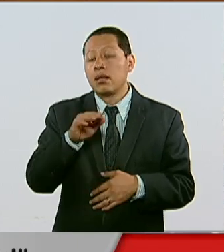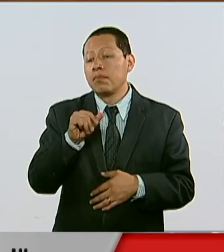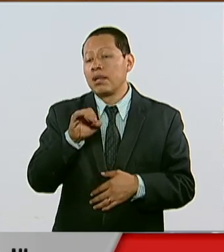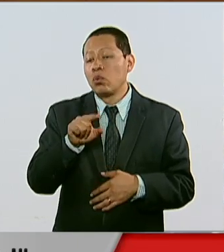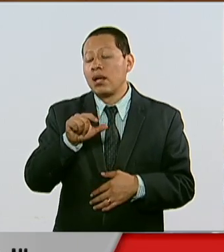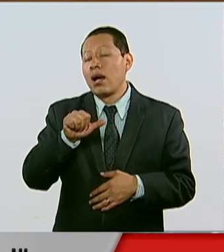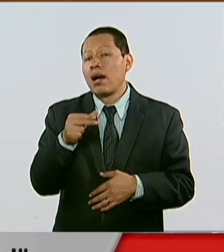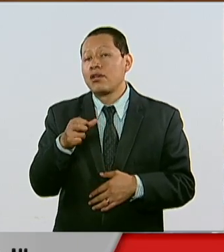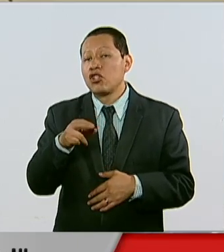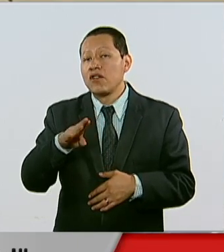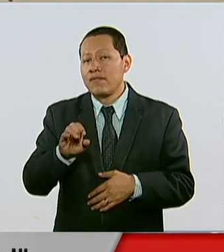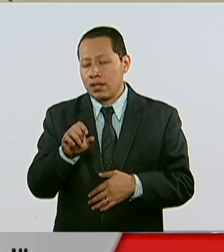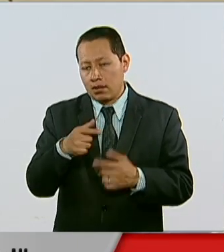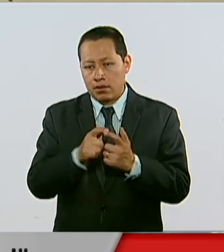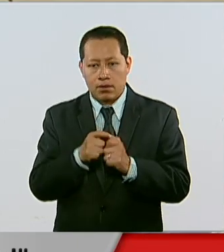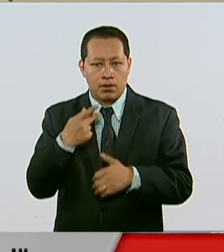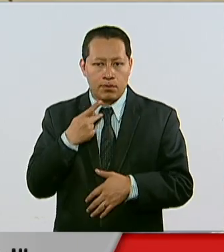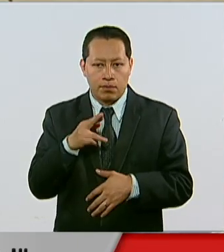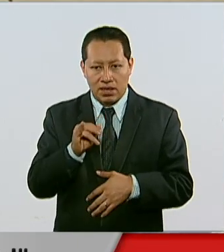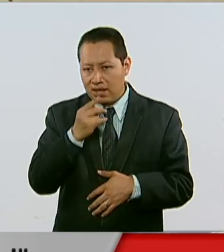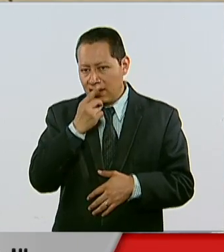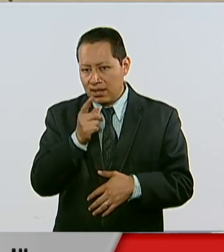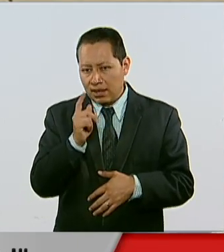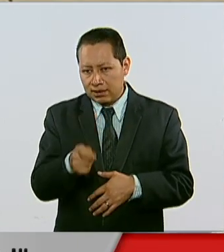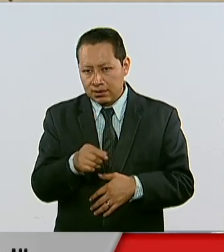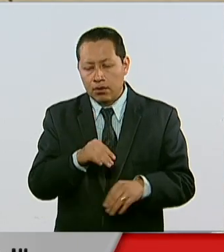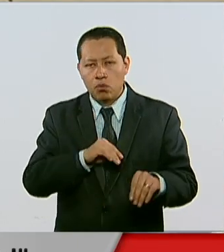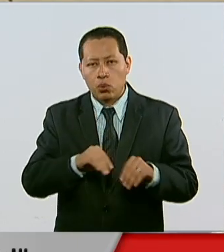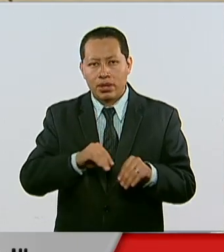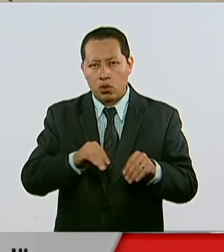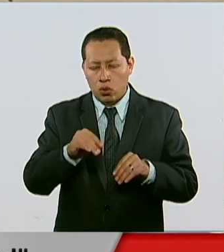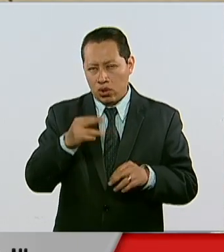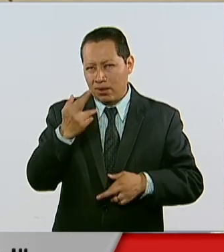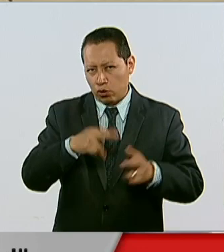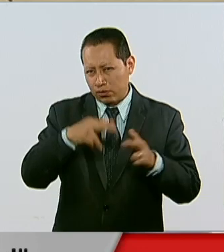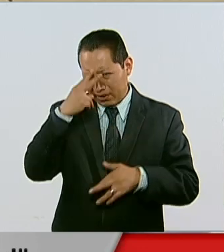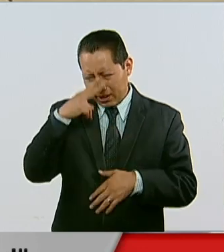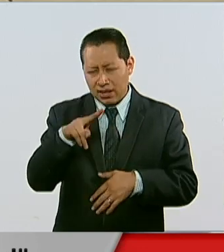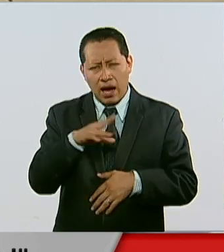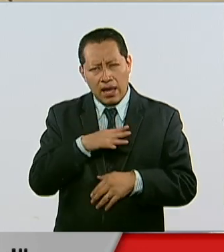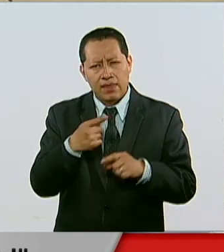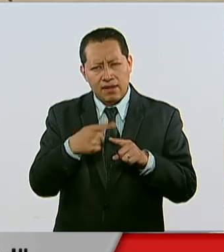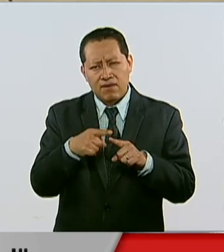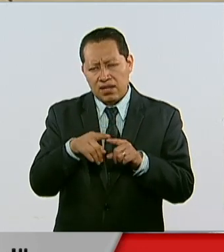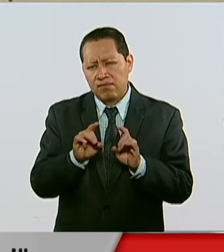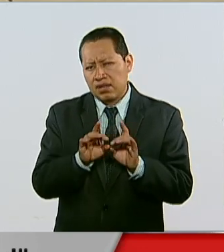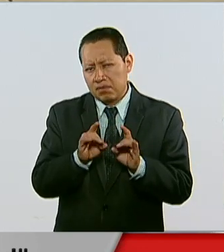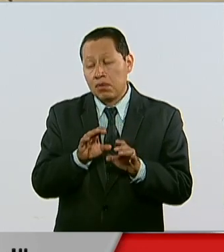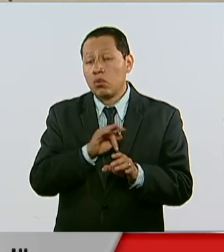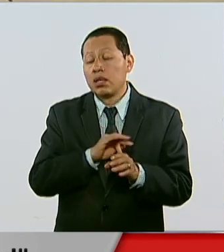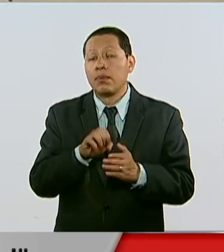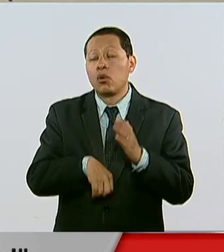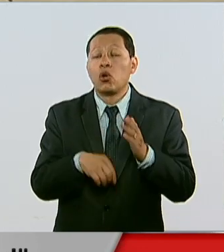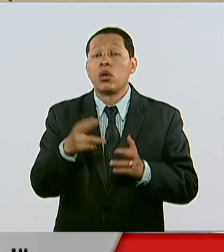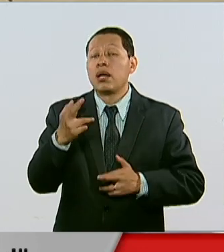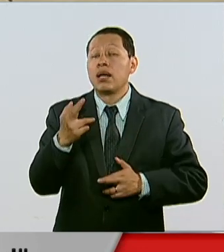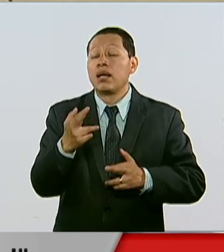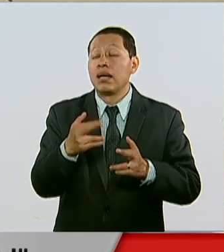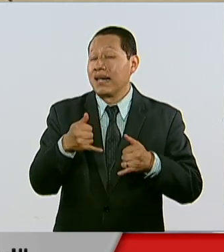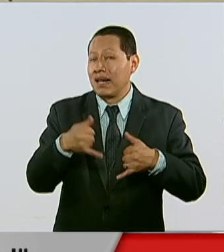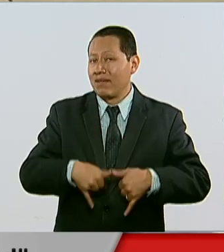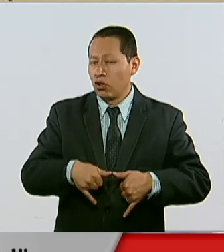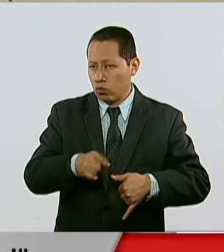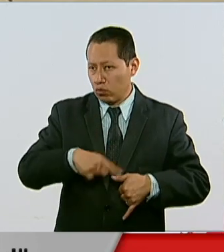del Grupo Parlamentario del PRI, dijo que el movimiento de la Revolución Mexicana tiene muchos orígenes, uno de ellos es la rebelión en la región del